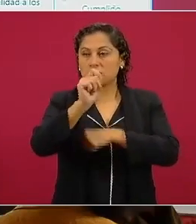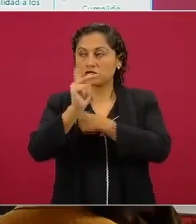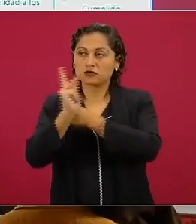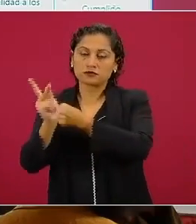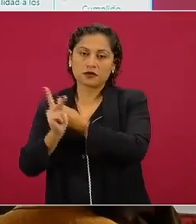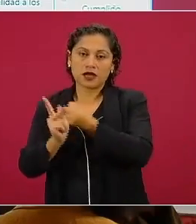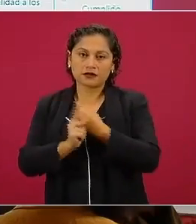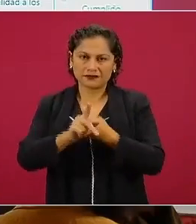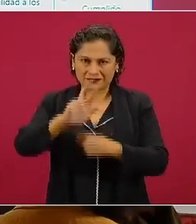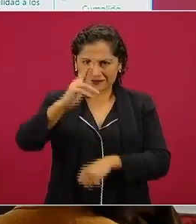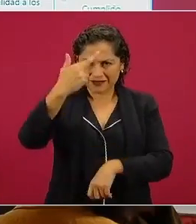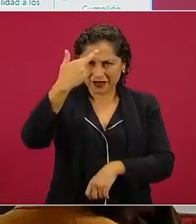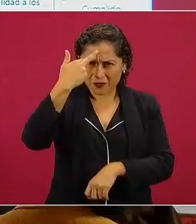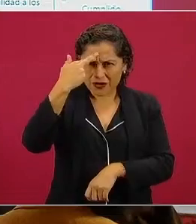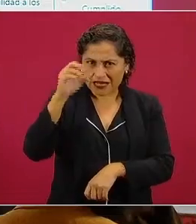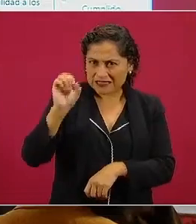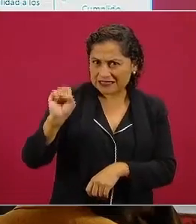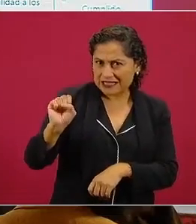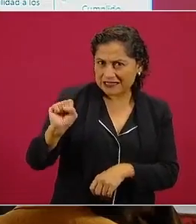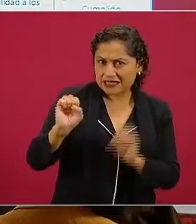que era hasta ridículo